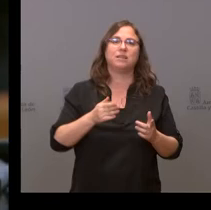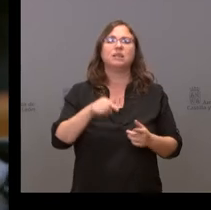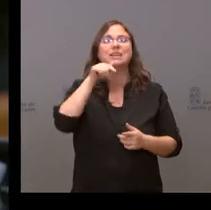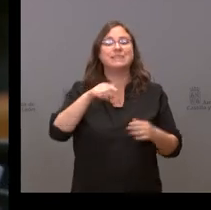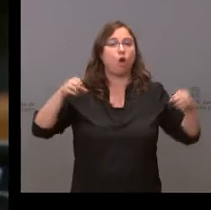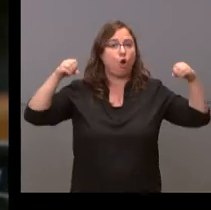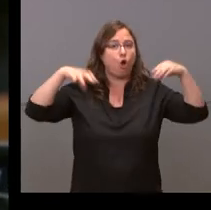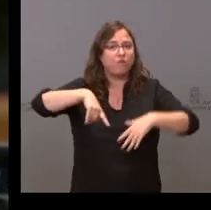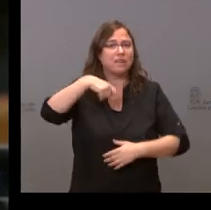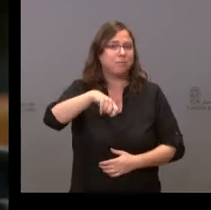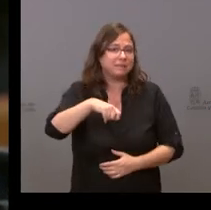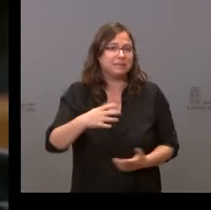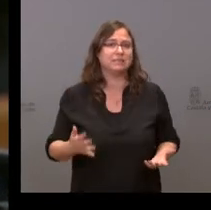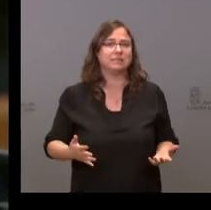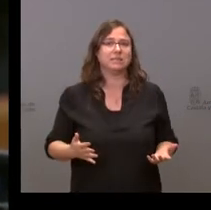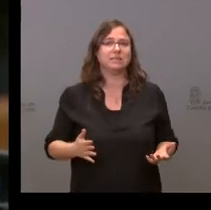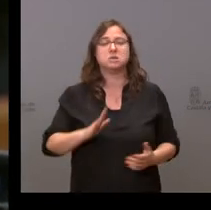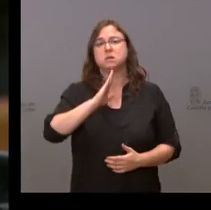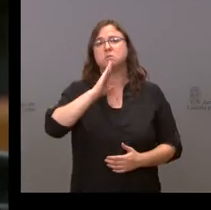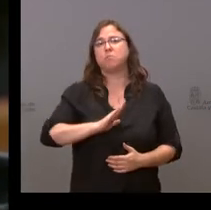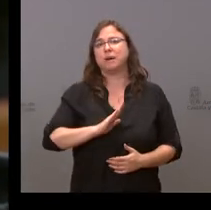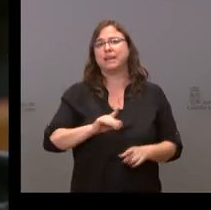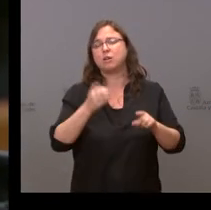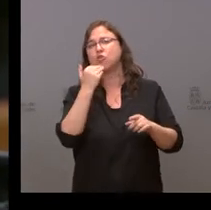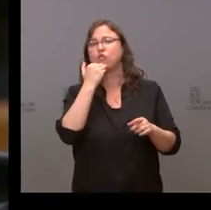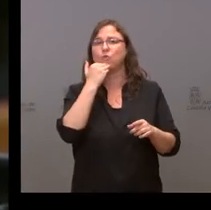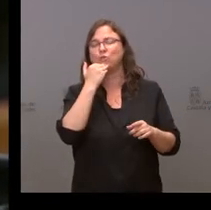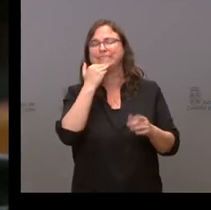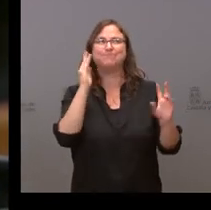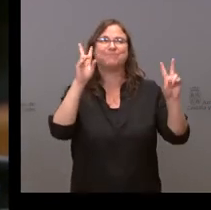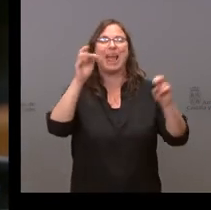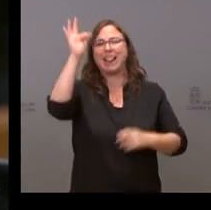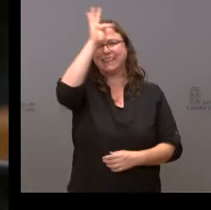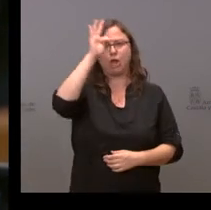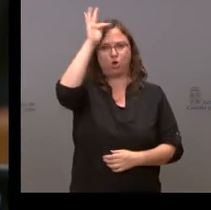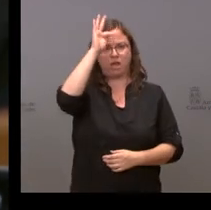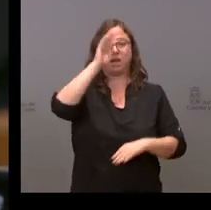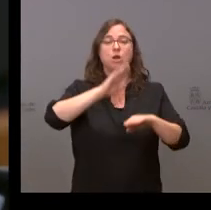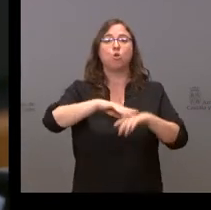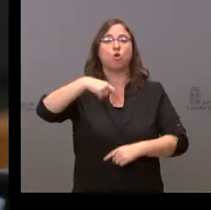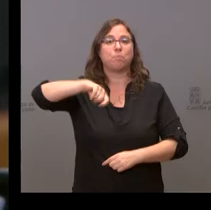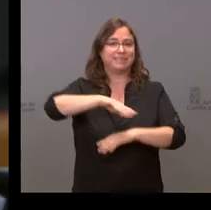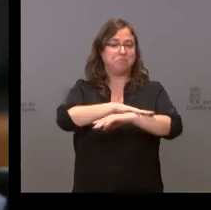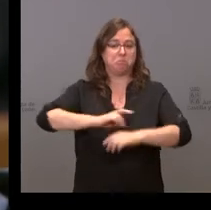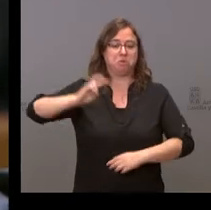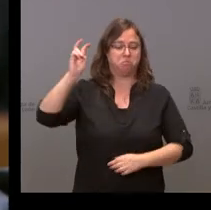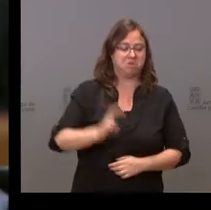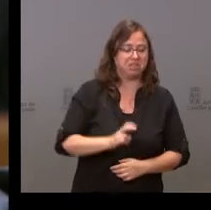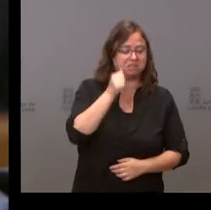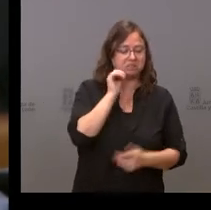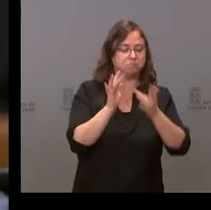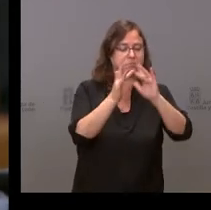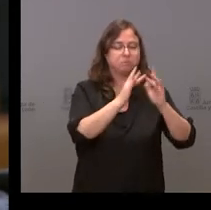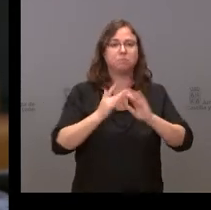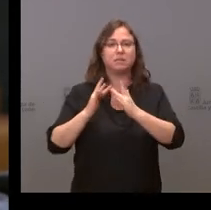conferencia ha sido, bueno, aparentemente parece como si fuera teórica, porque el presidente del gobierno ha venido, ha encontrado con todos los presidentes,